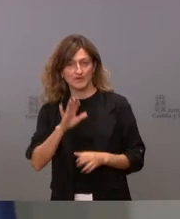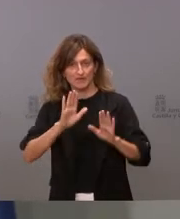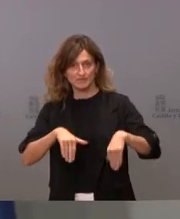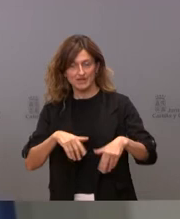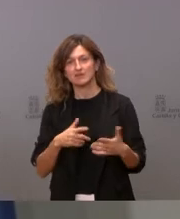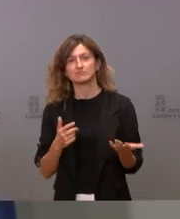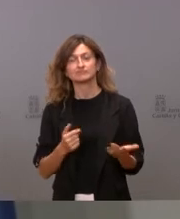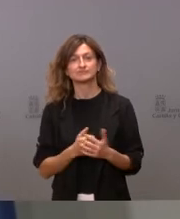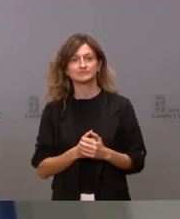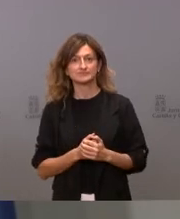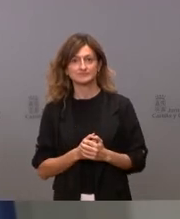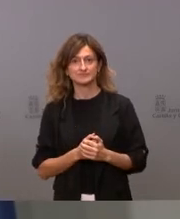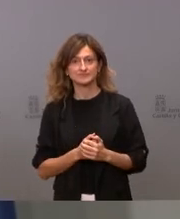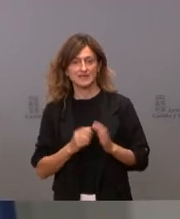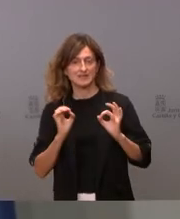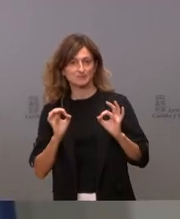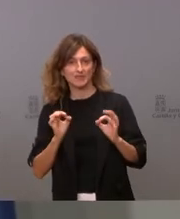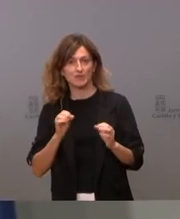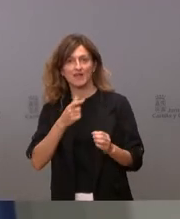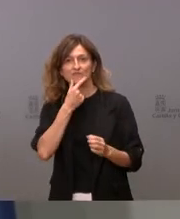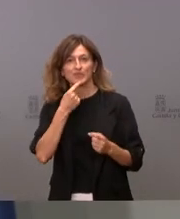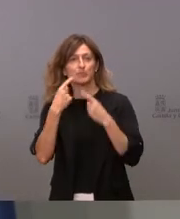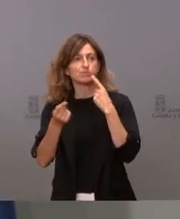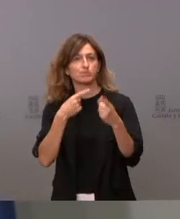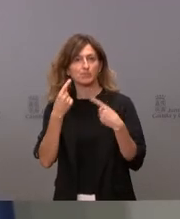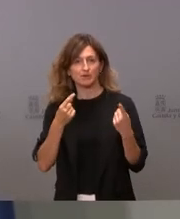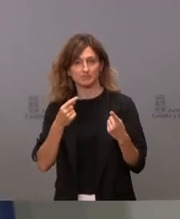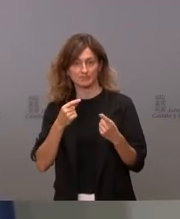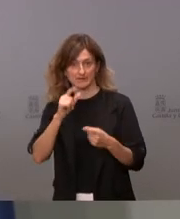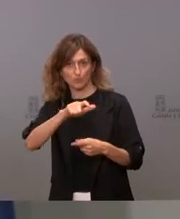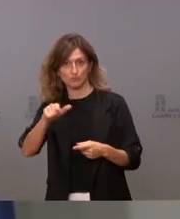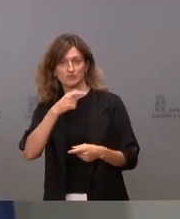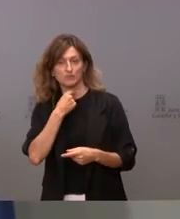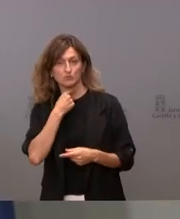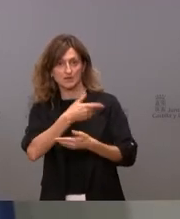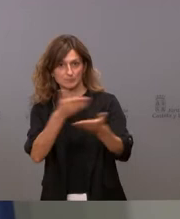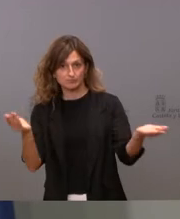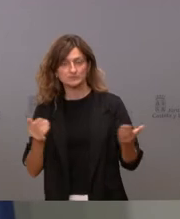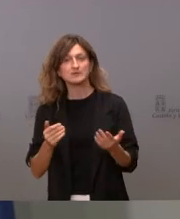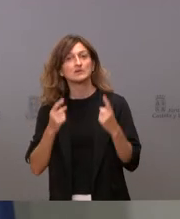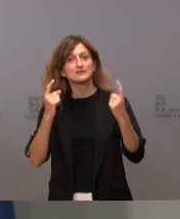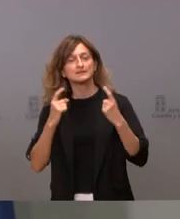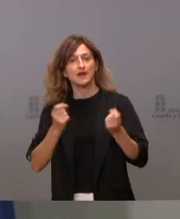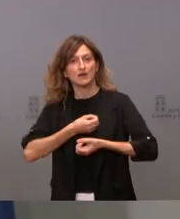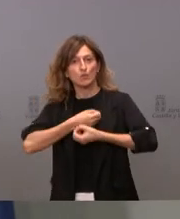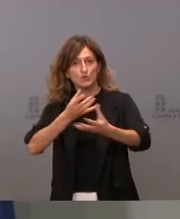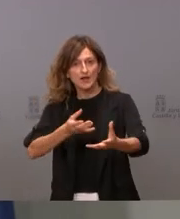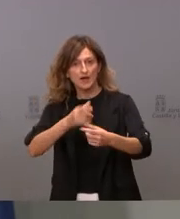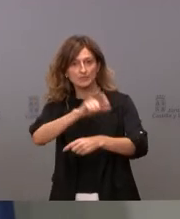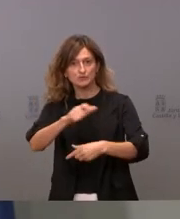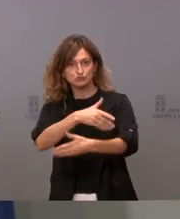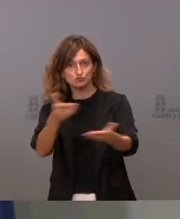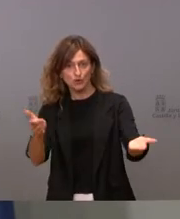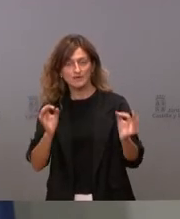una especie de populismo fácil o de intentar comunicar a la población,